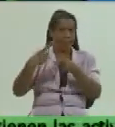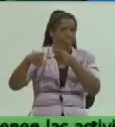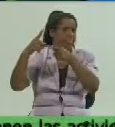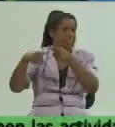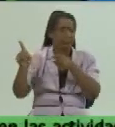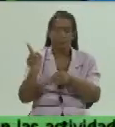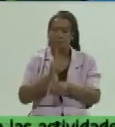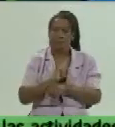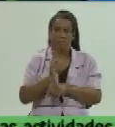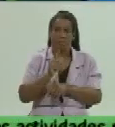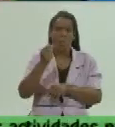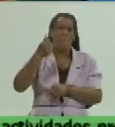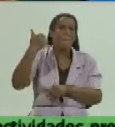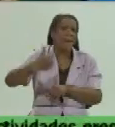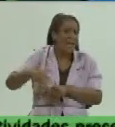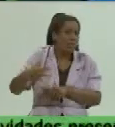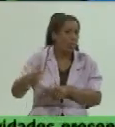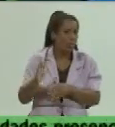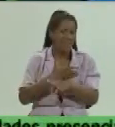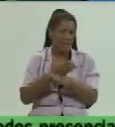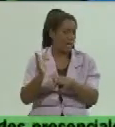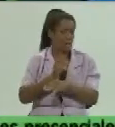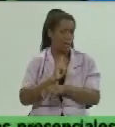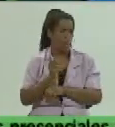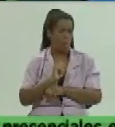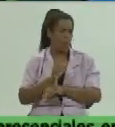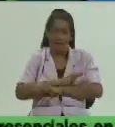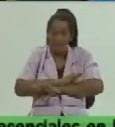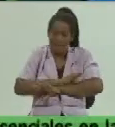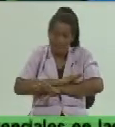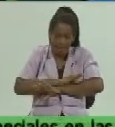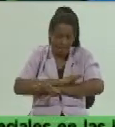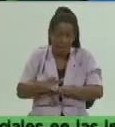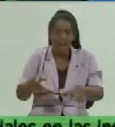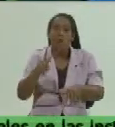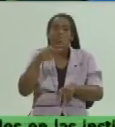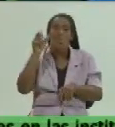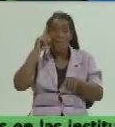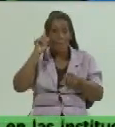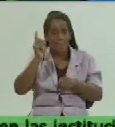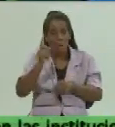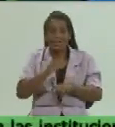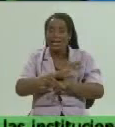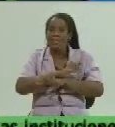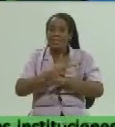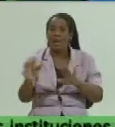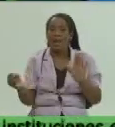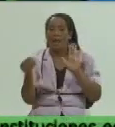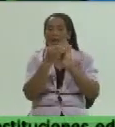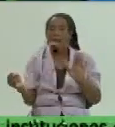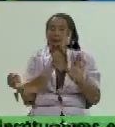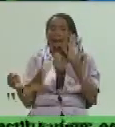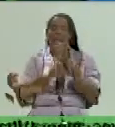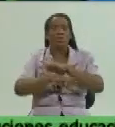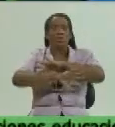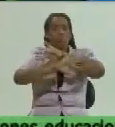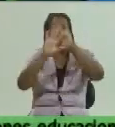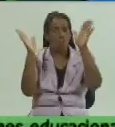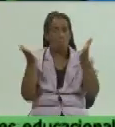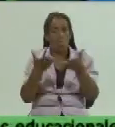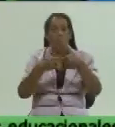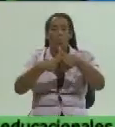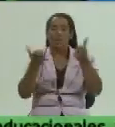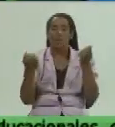ofertando un precio diferente a lo que ya traza la política la nueva política porque ya fueron ya sesionaron todos los consejos de administración de los